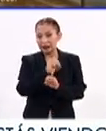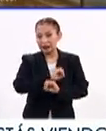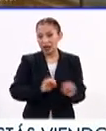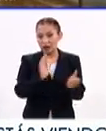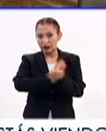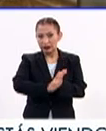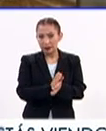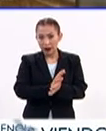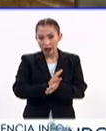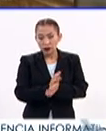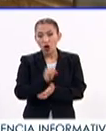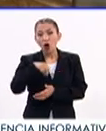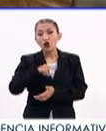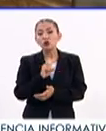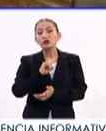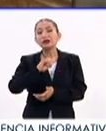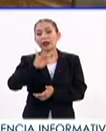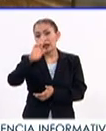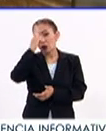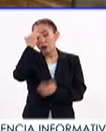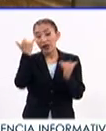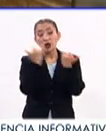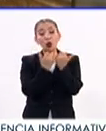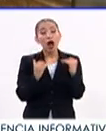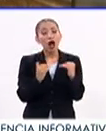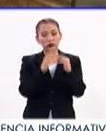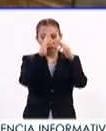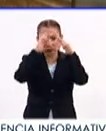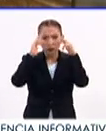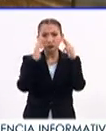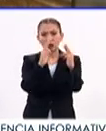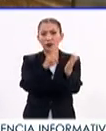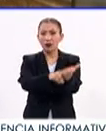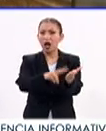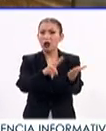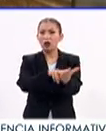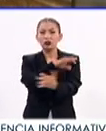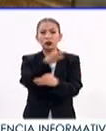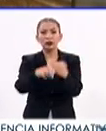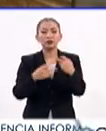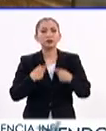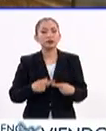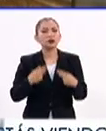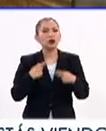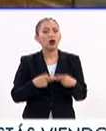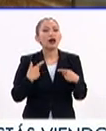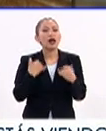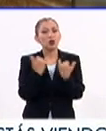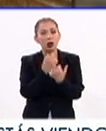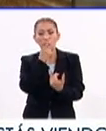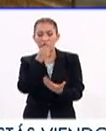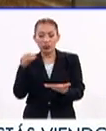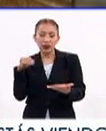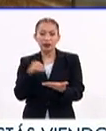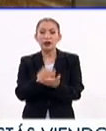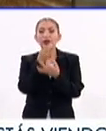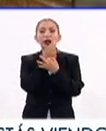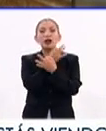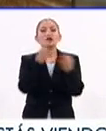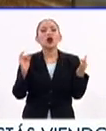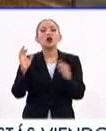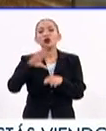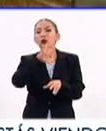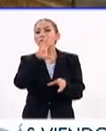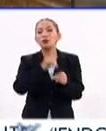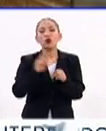Acero Discriminación, ONU-SIDA recuerda la igualdad de dignidad y valor de todas las personas, tal como se establece en la Declaración